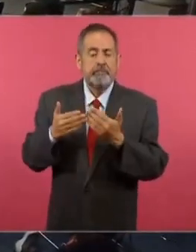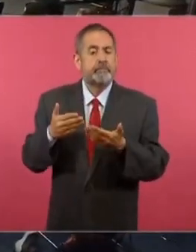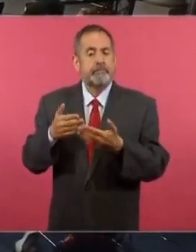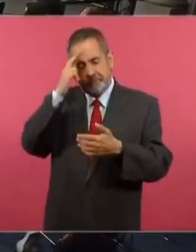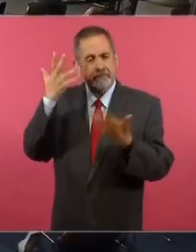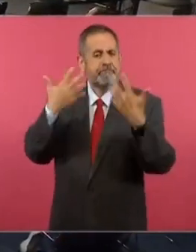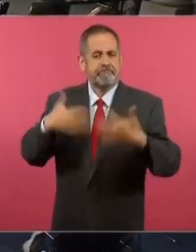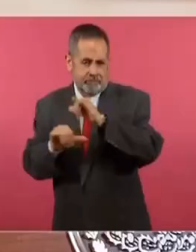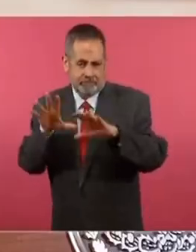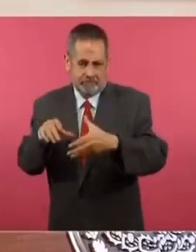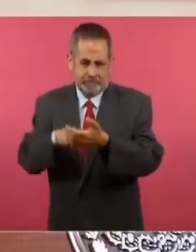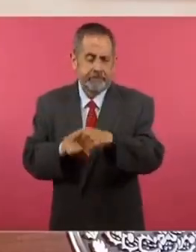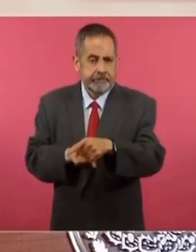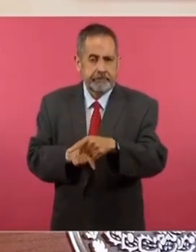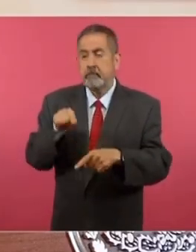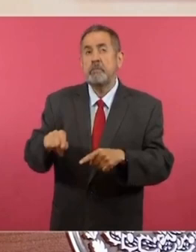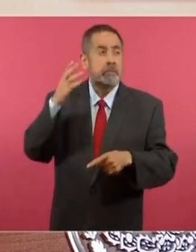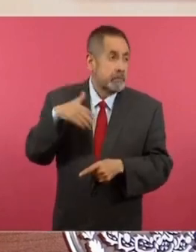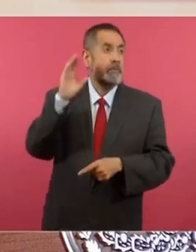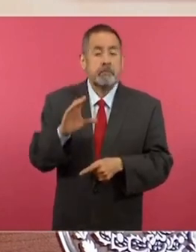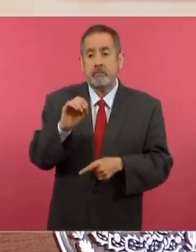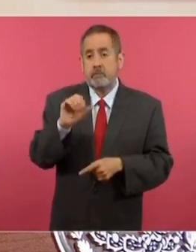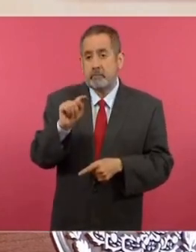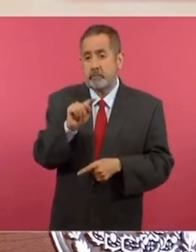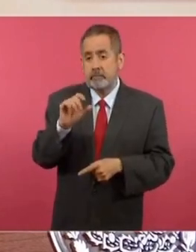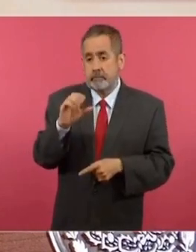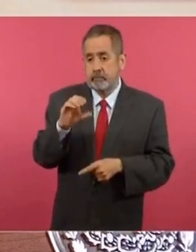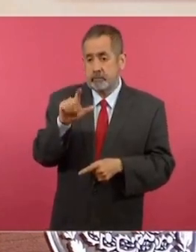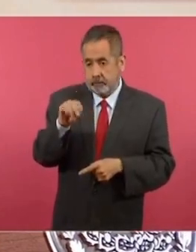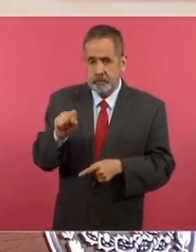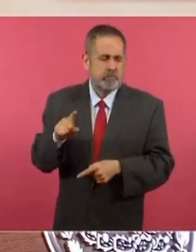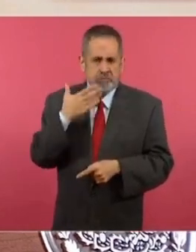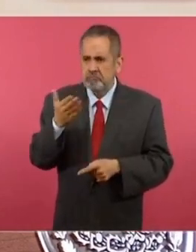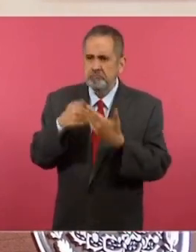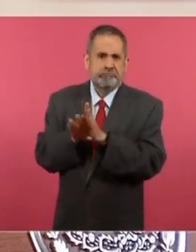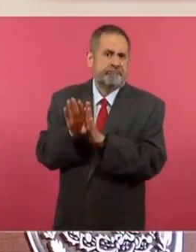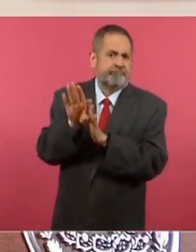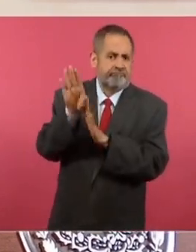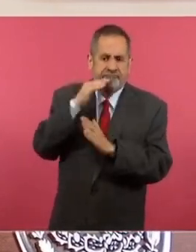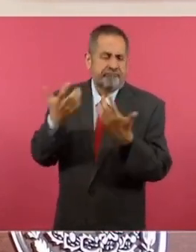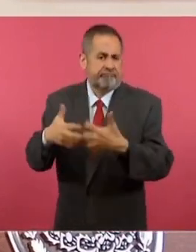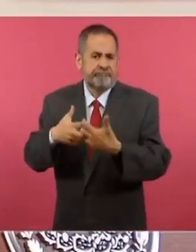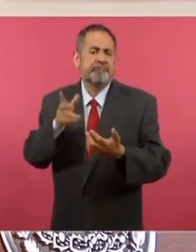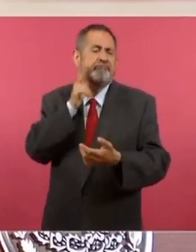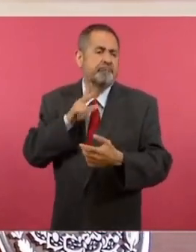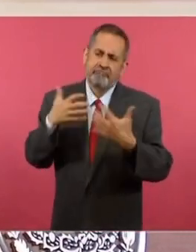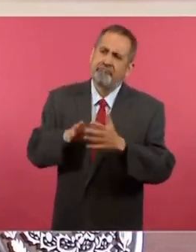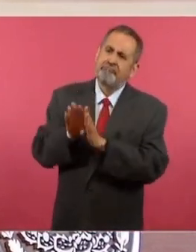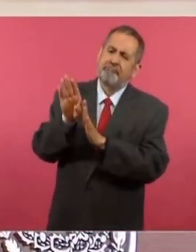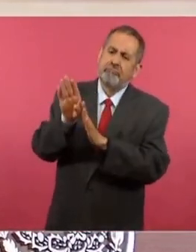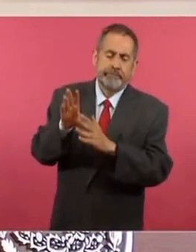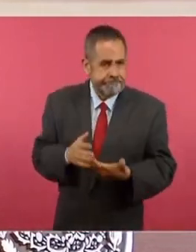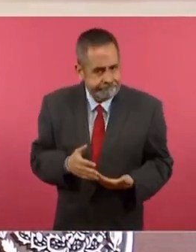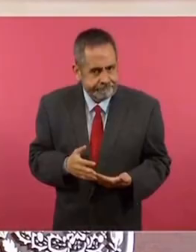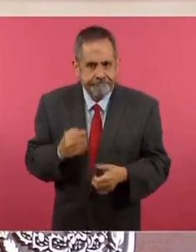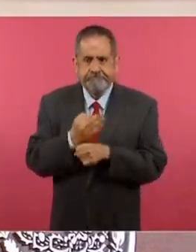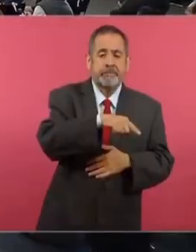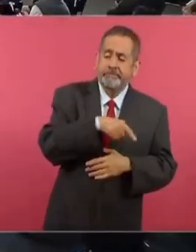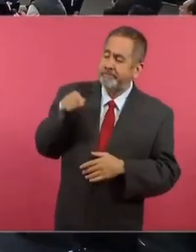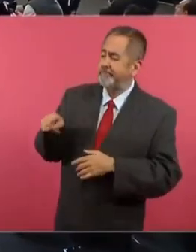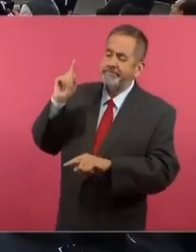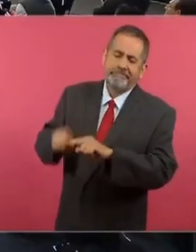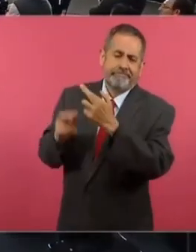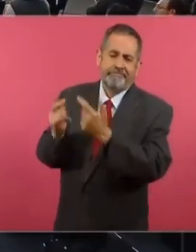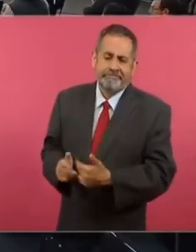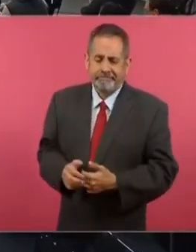las plantas petroquímicas. Cuatro Cuercos tuvo mucho auge por la industria petrolera y da la tristeza porque se abandonó.